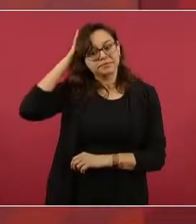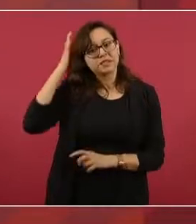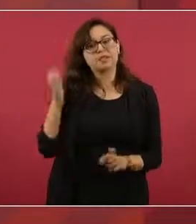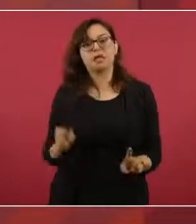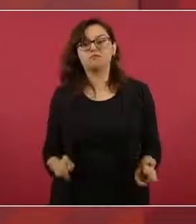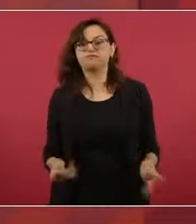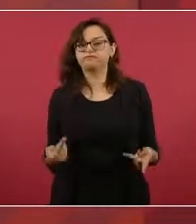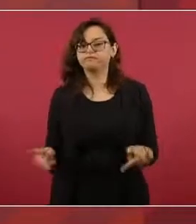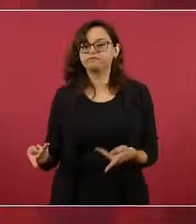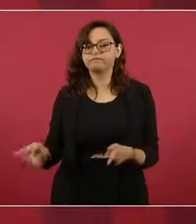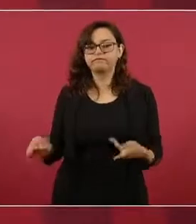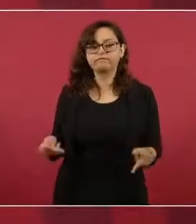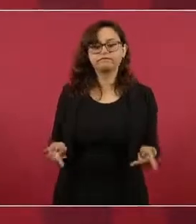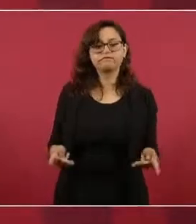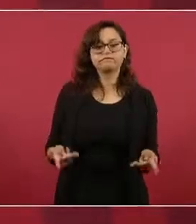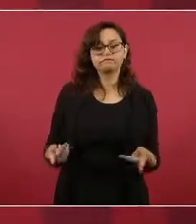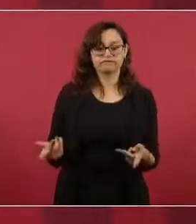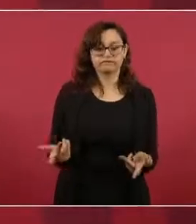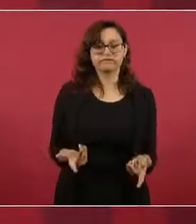se dedican a eso.